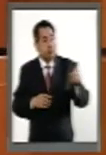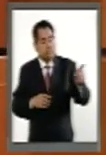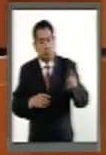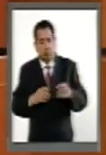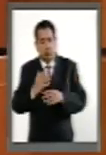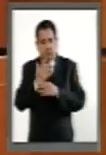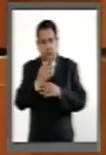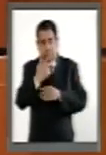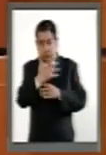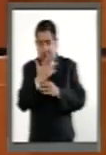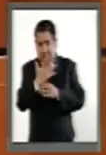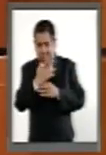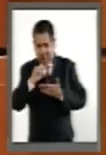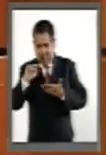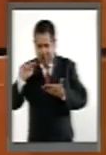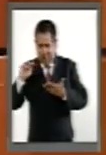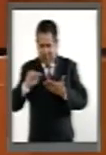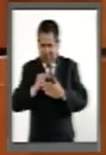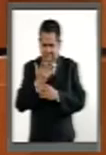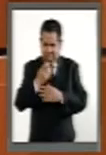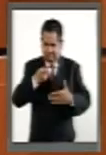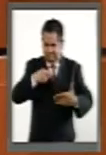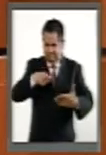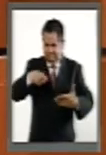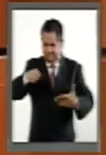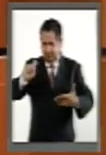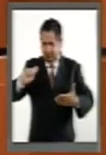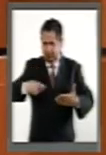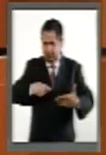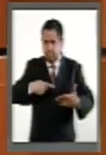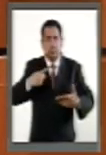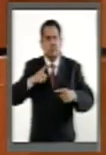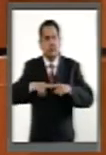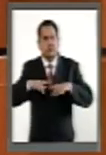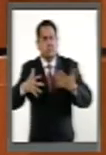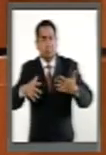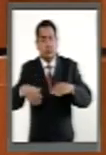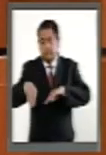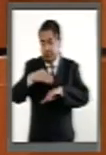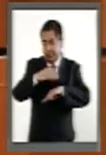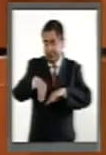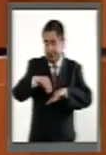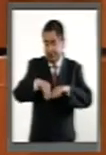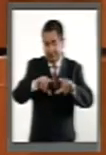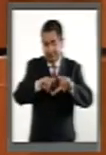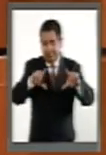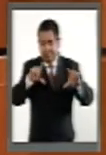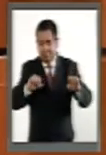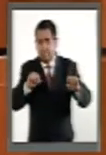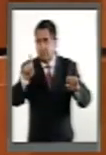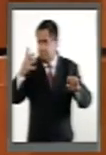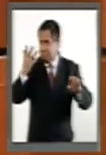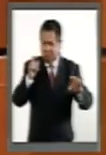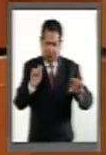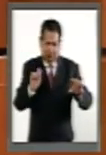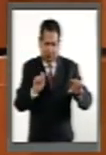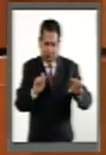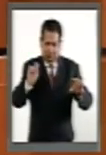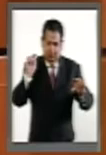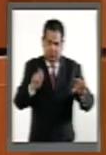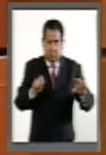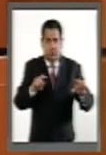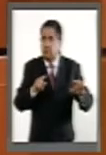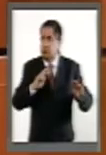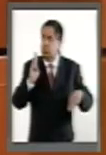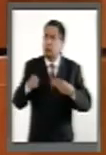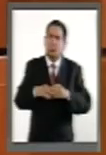nada más y nada menos, en los billetes de la economía más poderosa del mundo. No me queda la